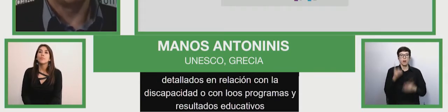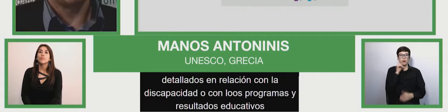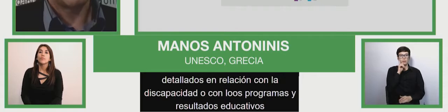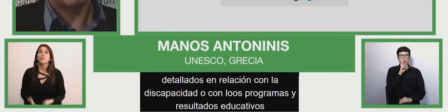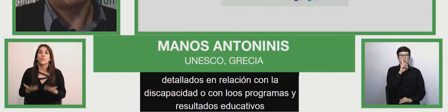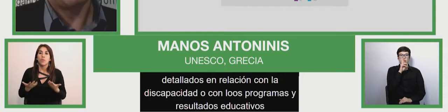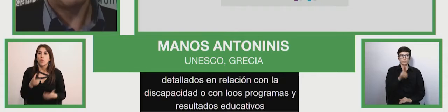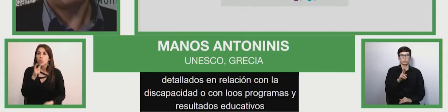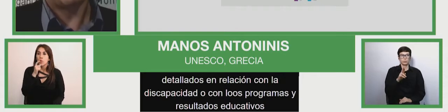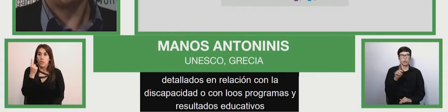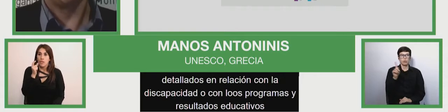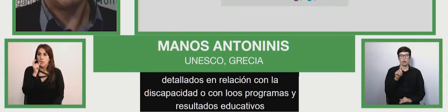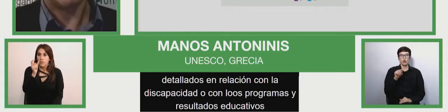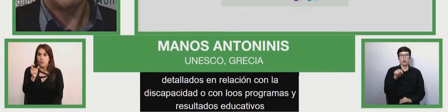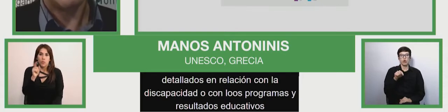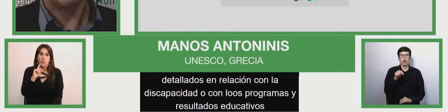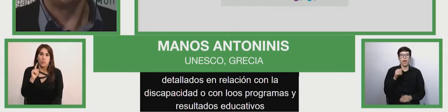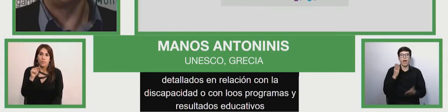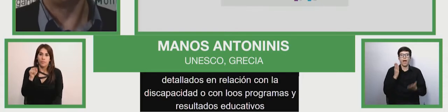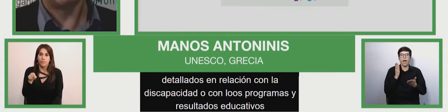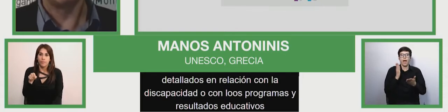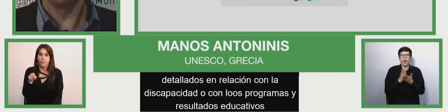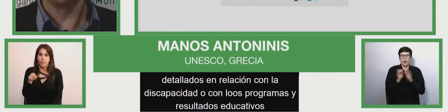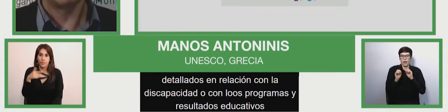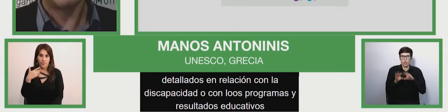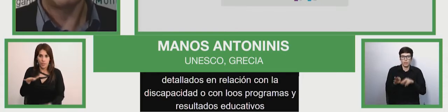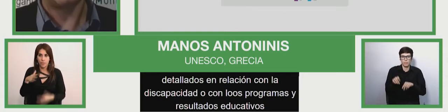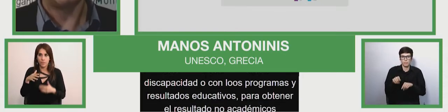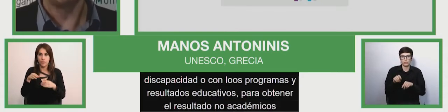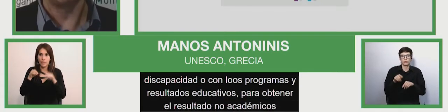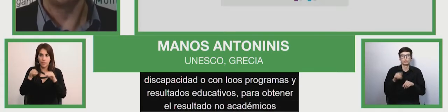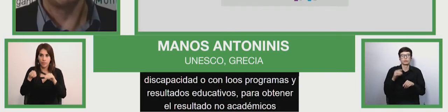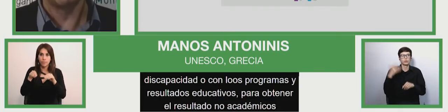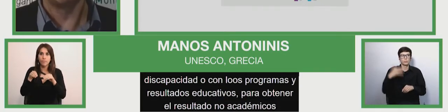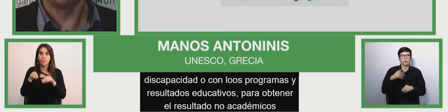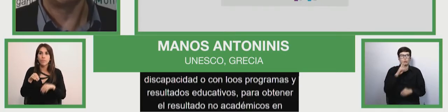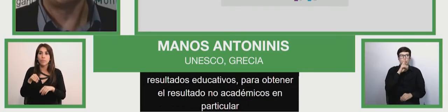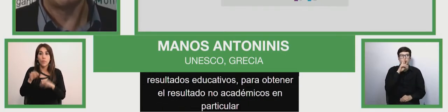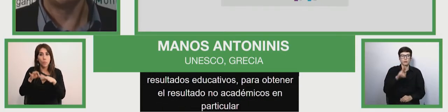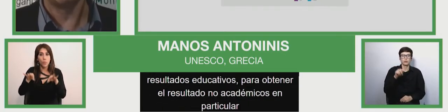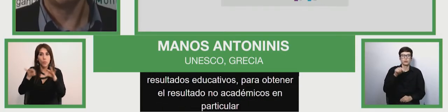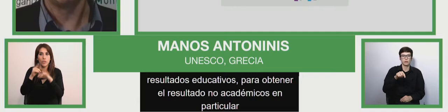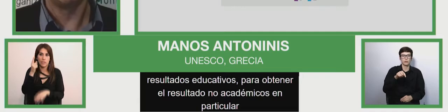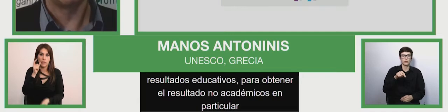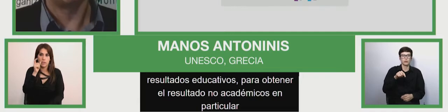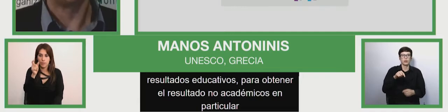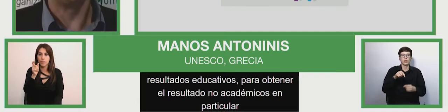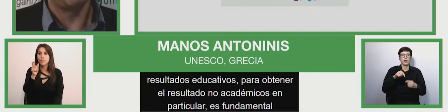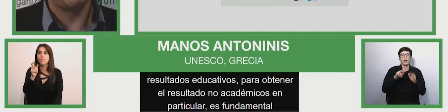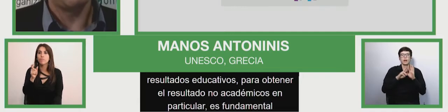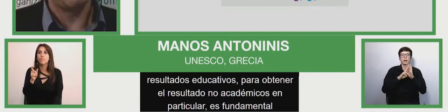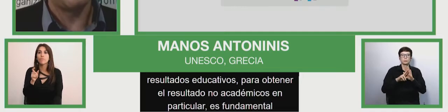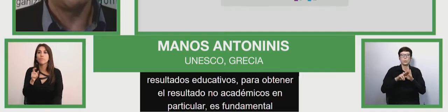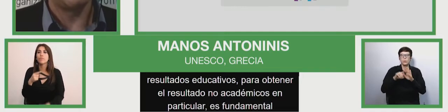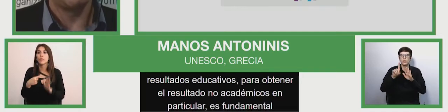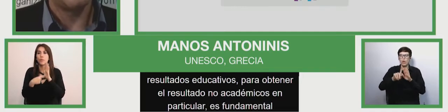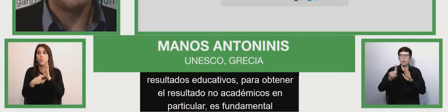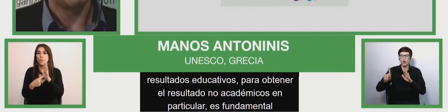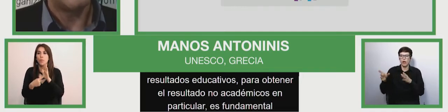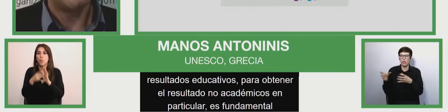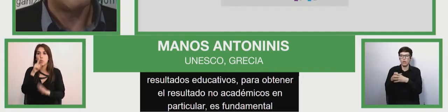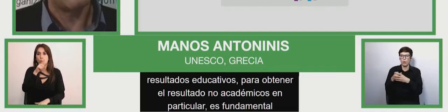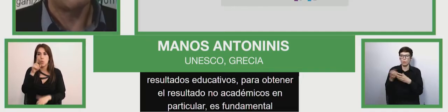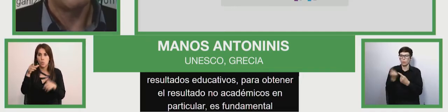no académicos en particular, es fundamental consultar a niños y jóvenes directamente y recabar sus opiniones.